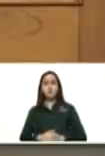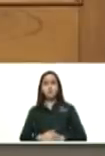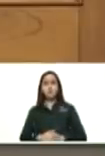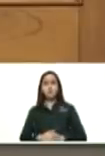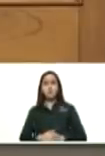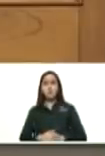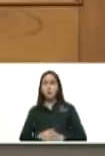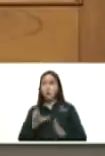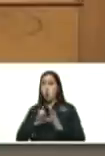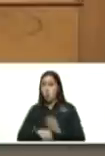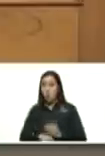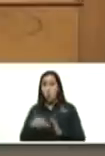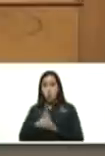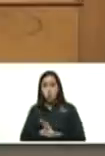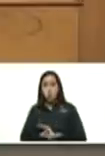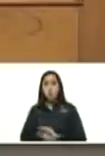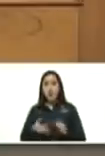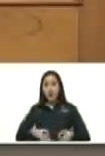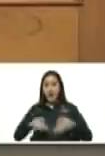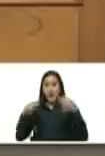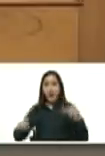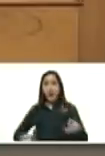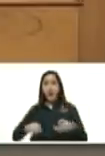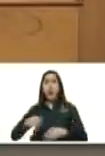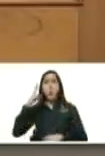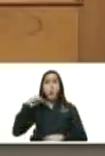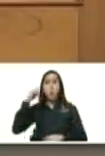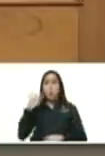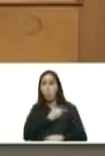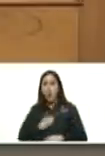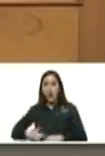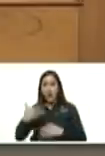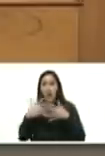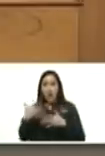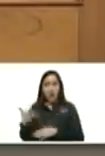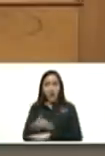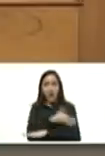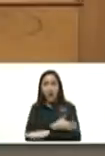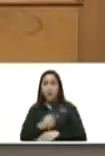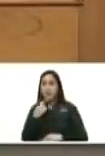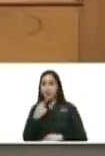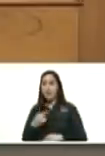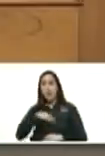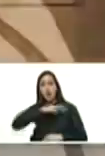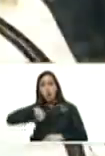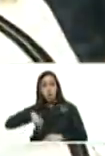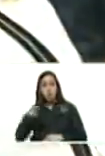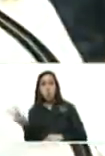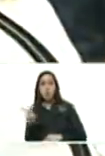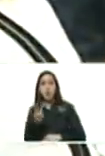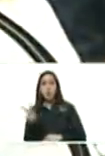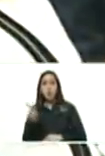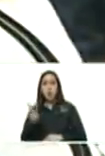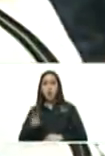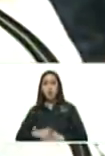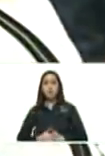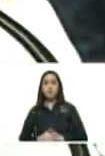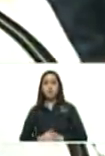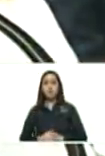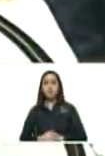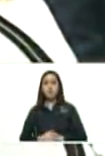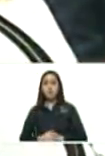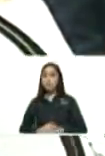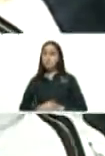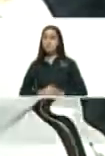luego vino el decreto de Obama el 9 de marzo 2015 declarándonos a nosotros a Venezuela una